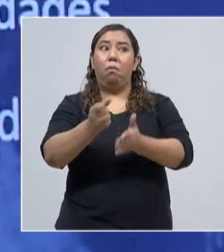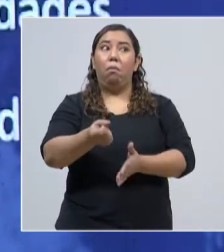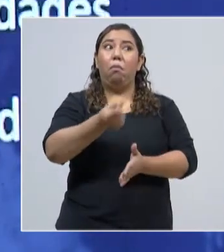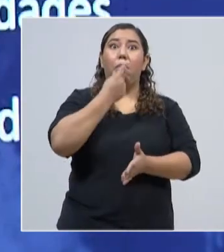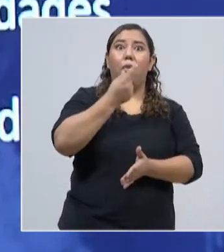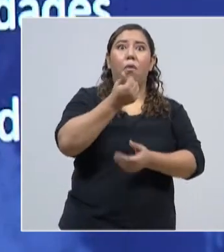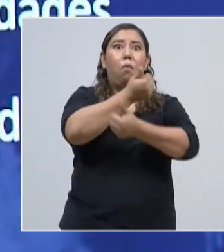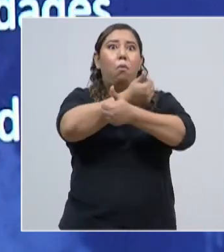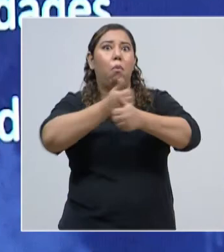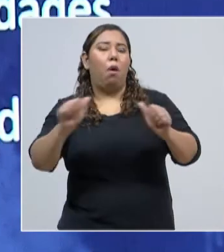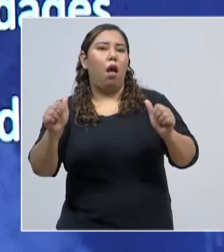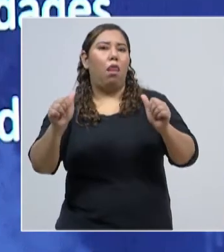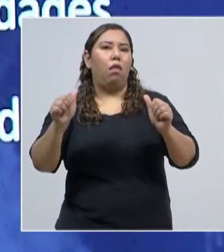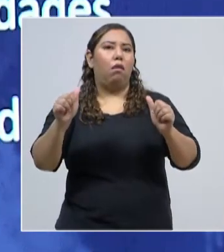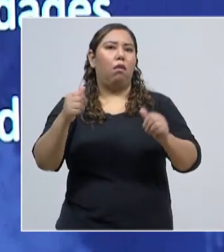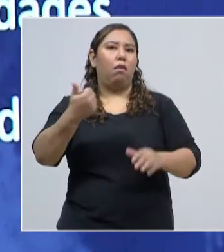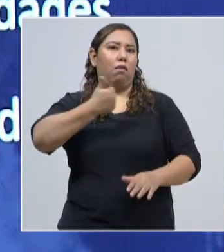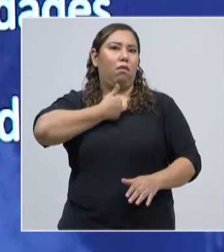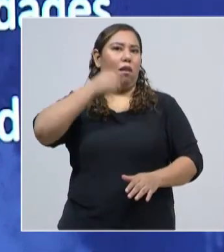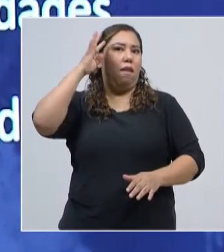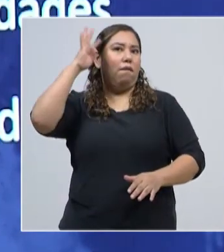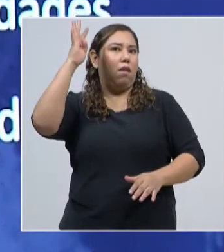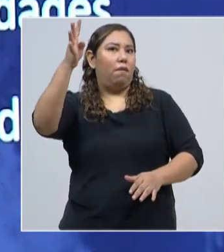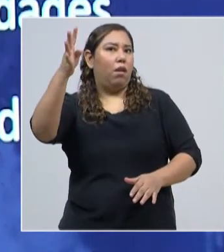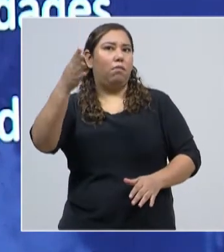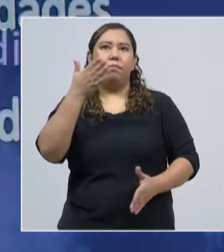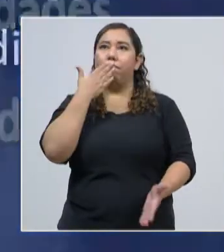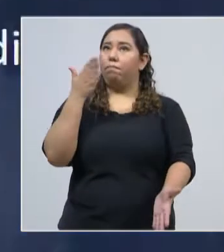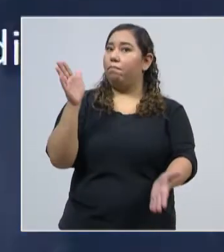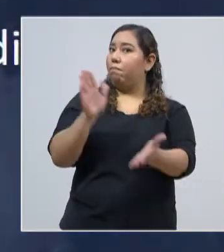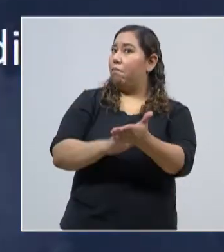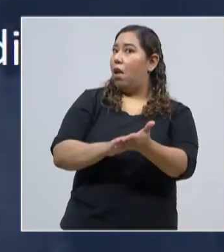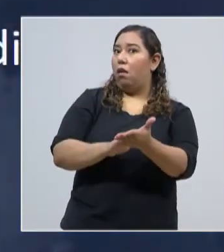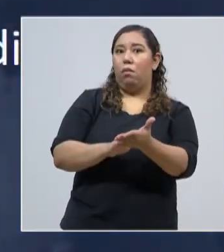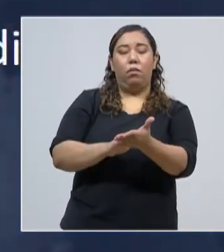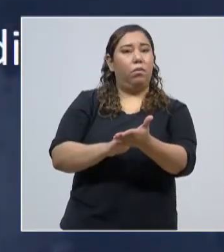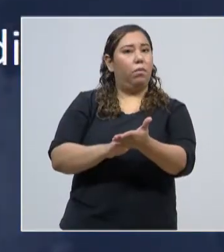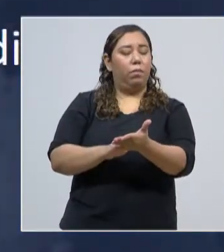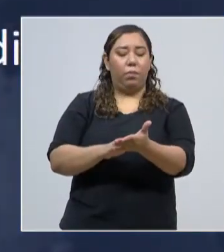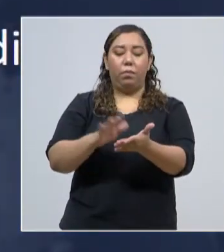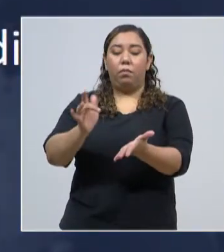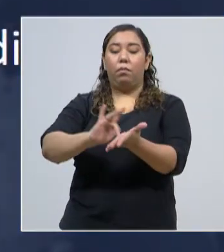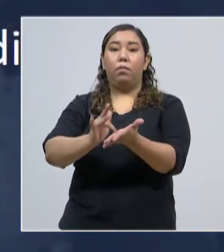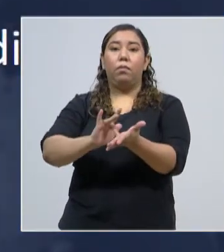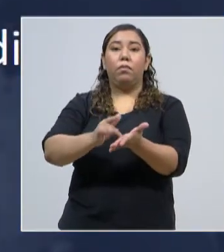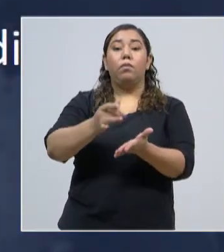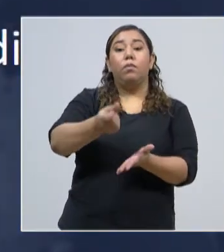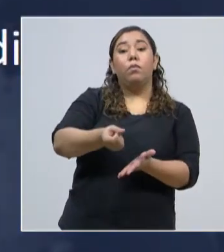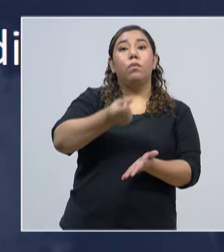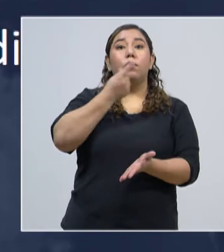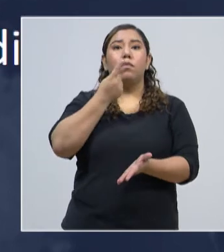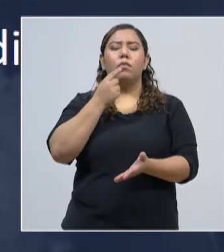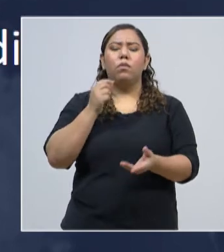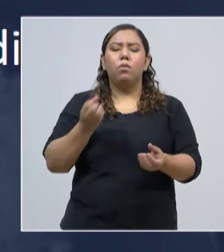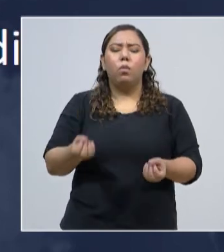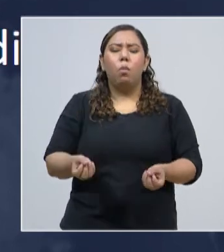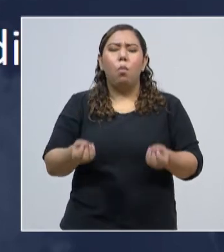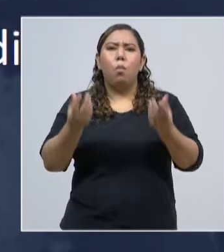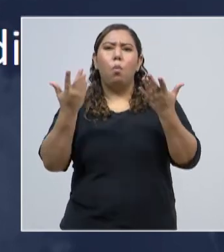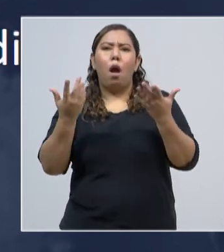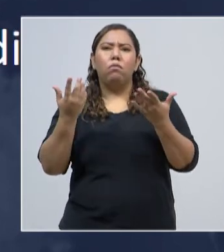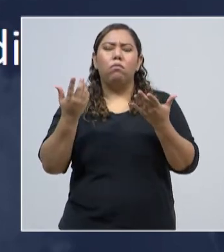recuérdelo, automedicarse puede ser un riesgo, puede provocar una intoxicación, si no maneja cuál es la dosis que usted necesita.